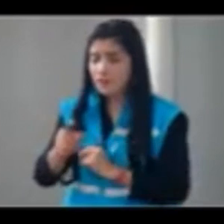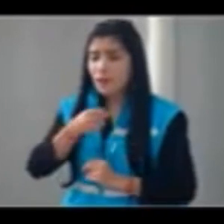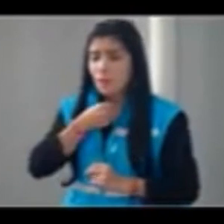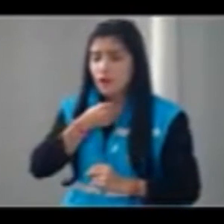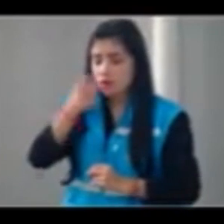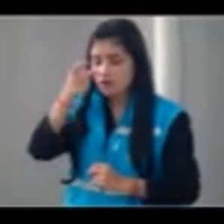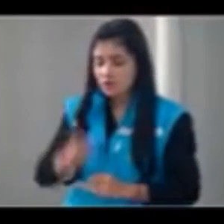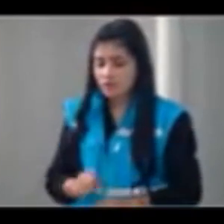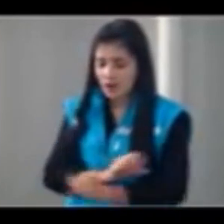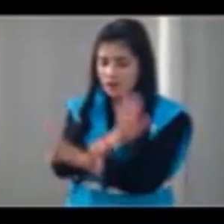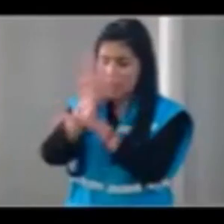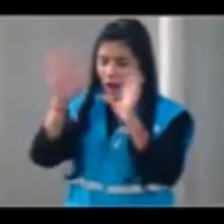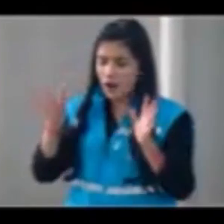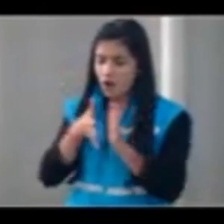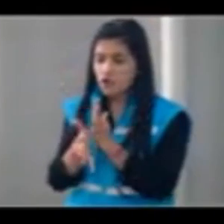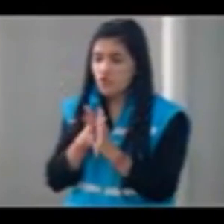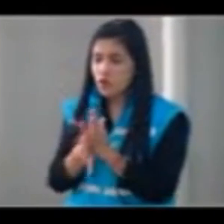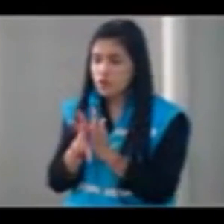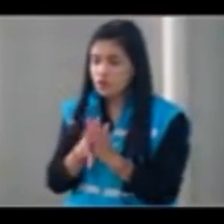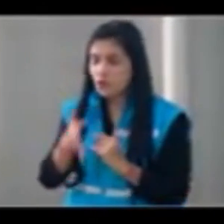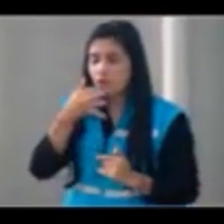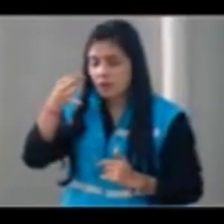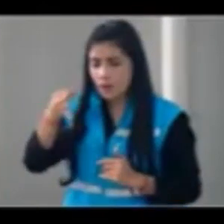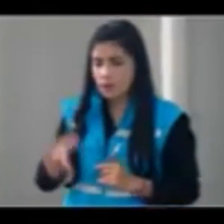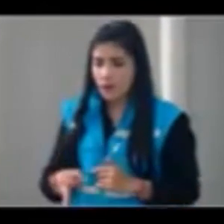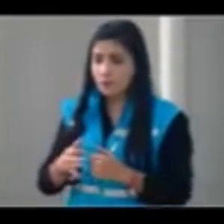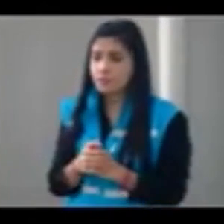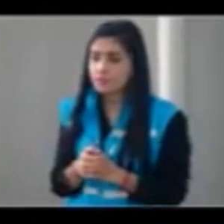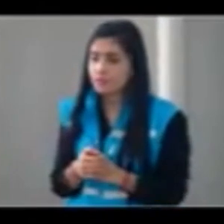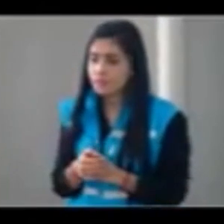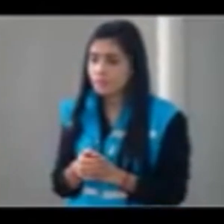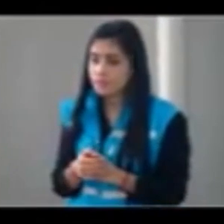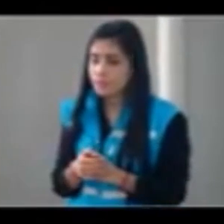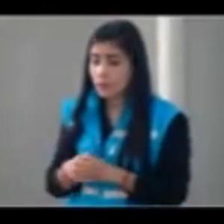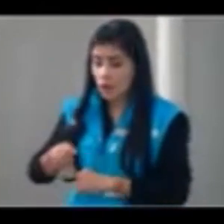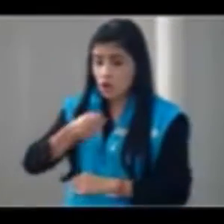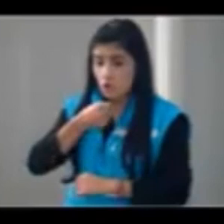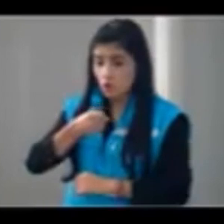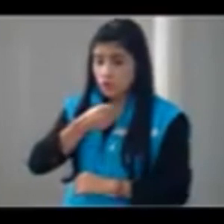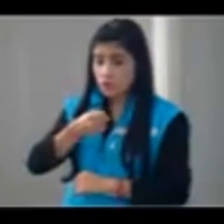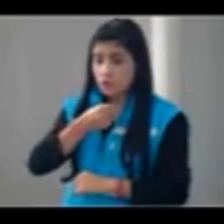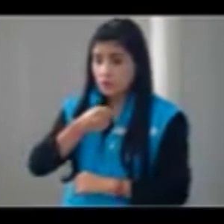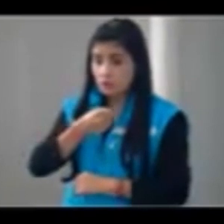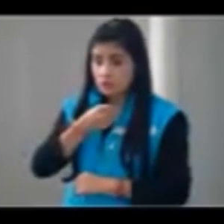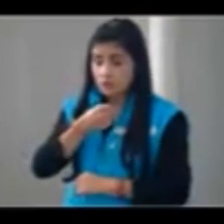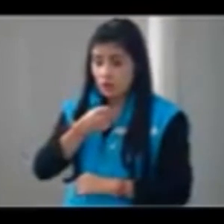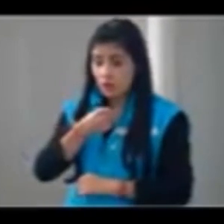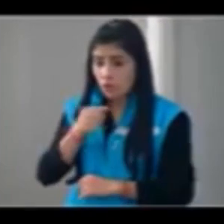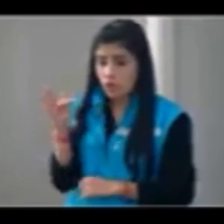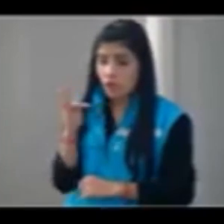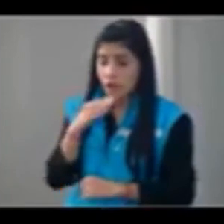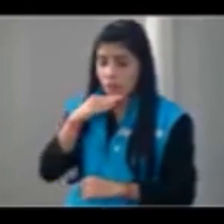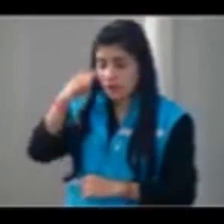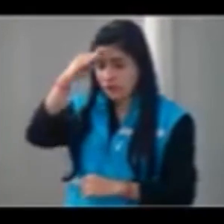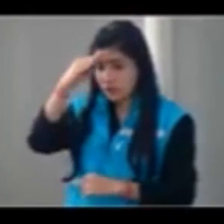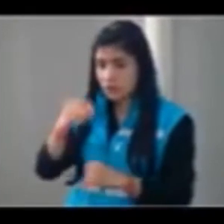lamentablemente yo creo que en telemedellín eso se ha perdido yo he visto noticieros de telemedellín y todas las notas son voces oficiales es que muy pocas